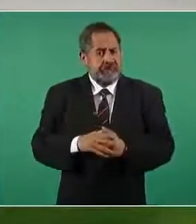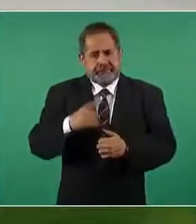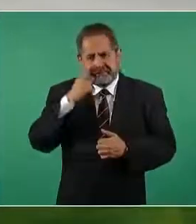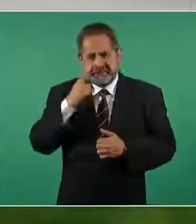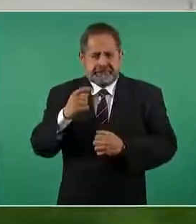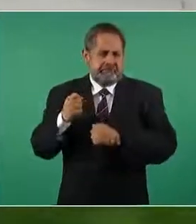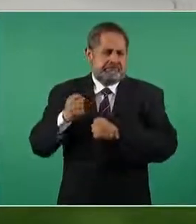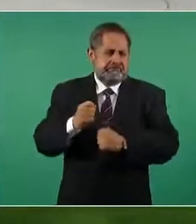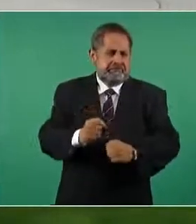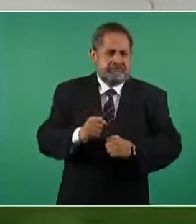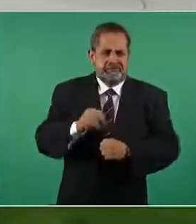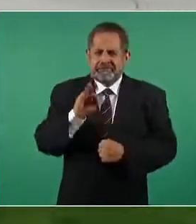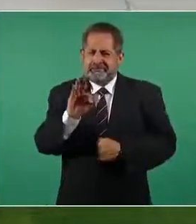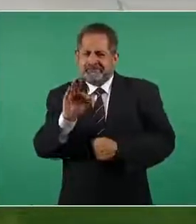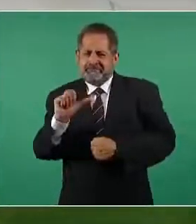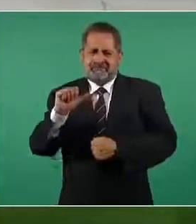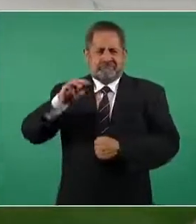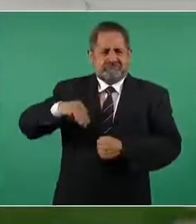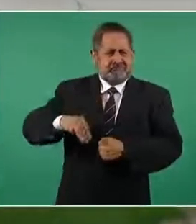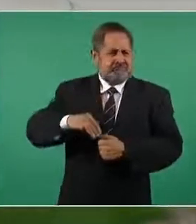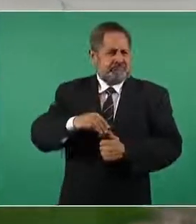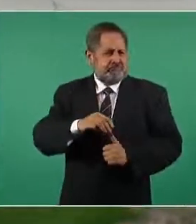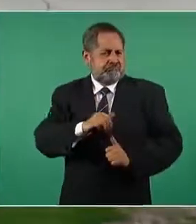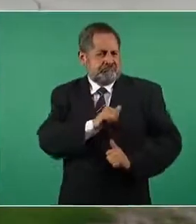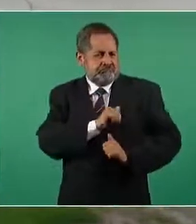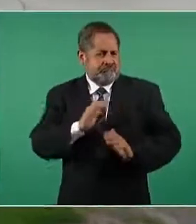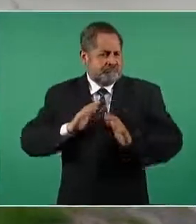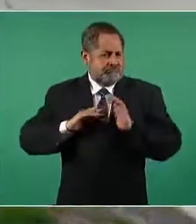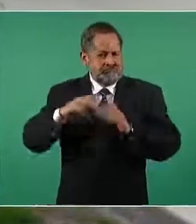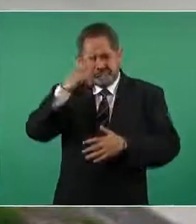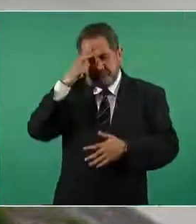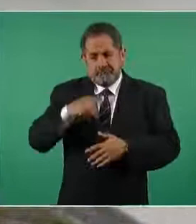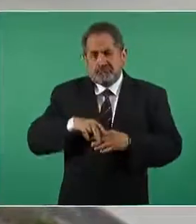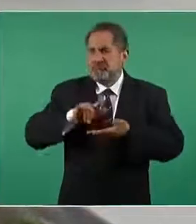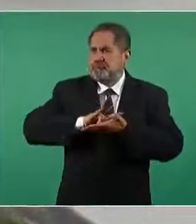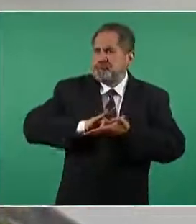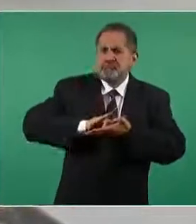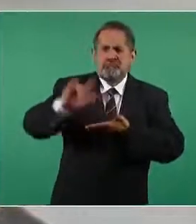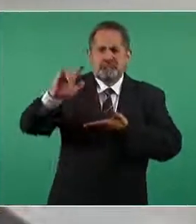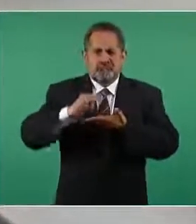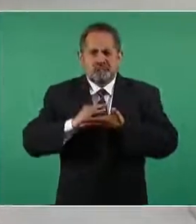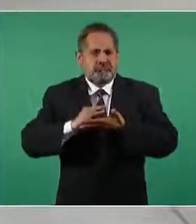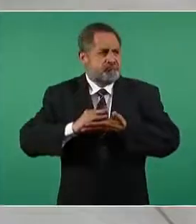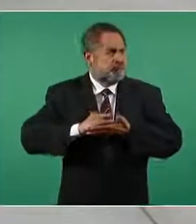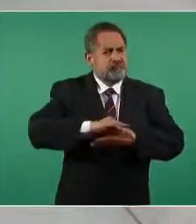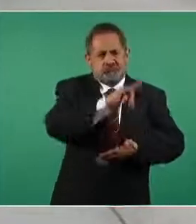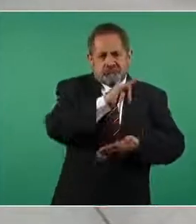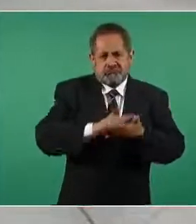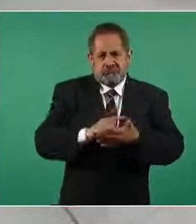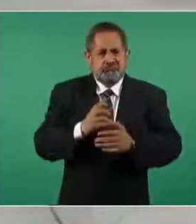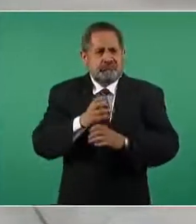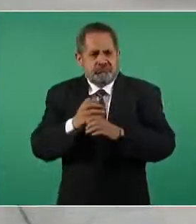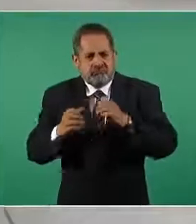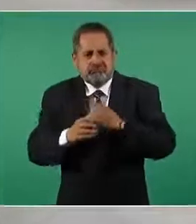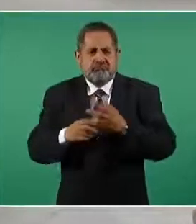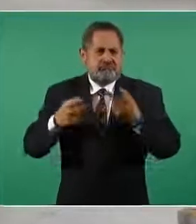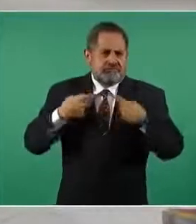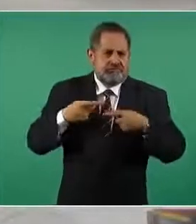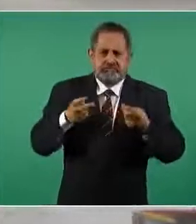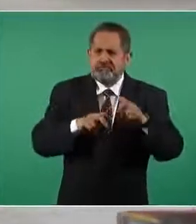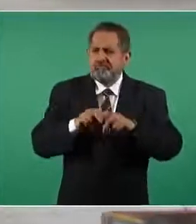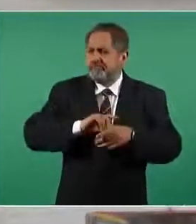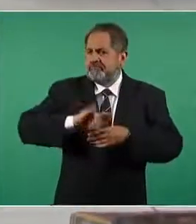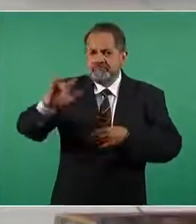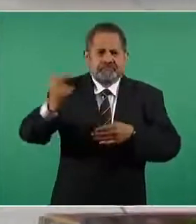de la fuerza aérea mexicana para el traslado a cualquier parte del país de personal equipo y material en un tiempo no